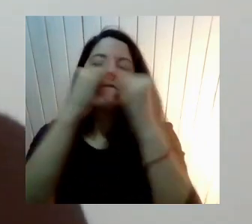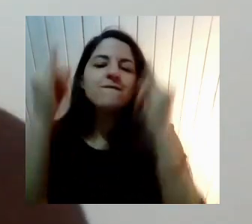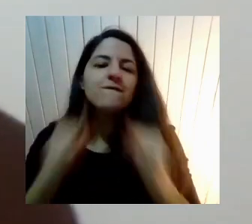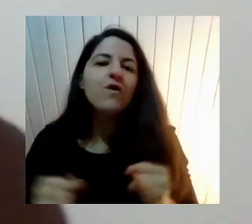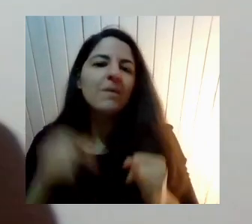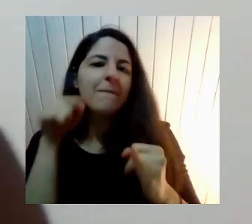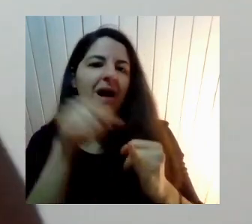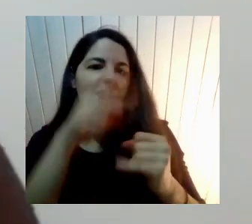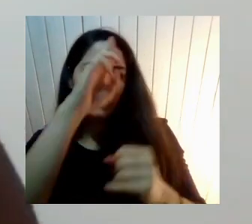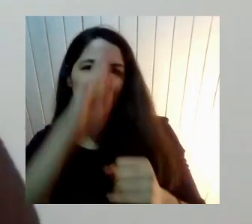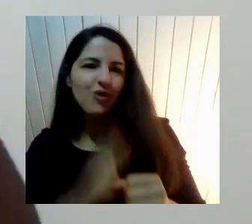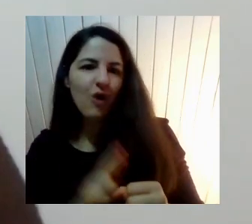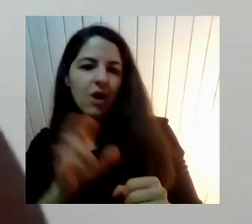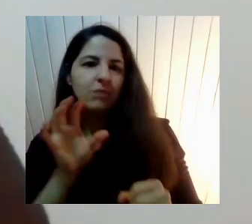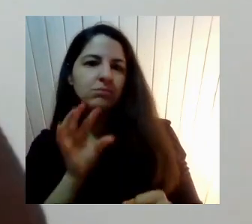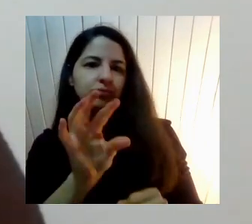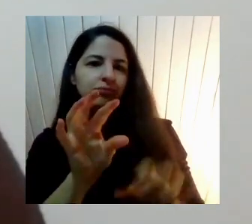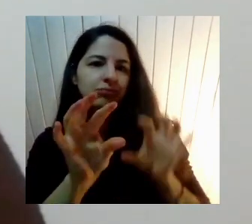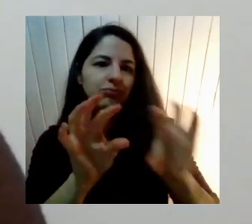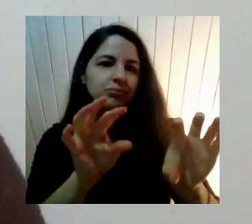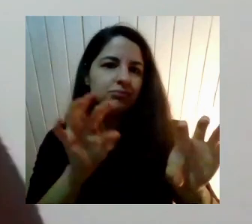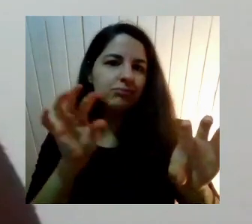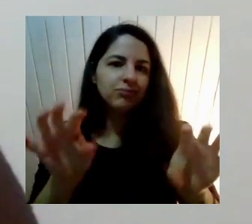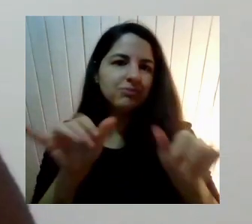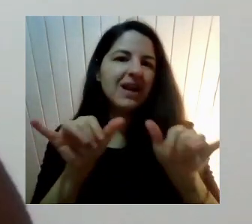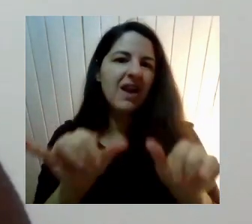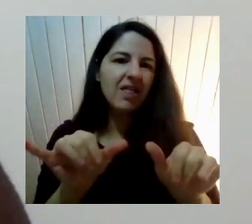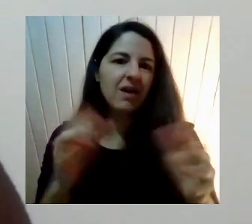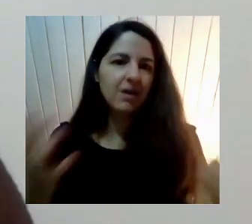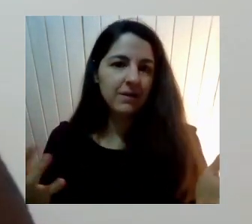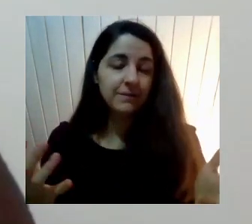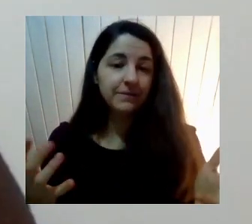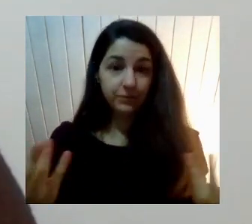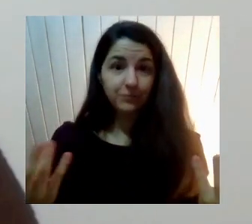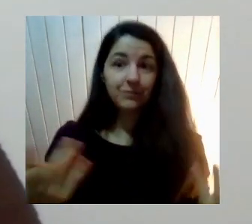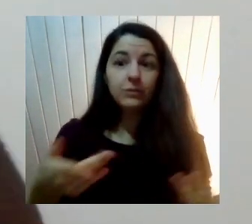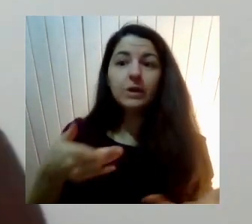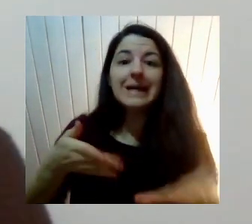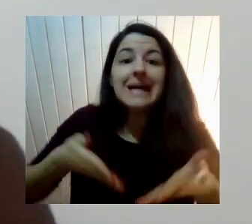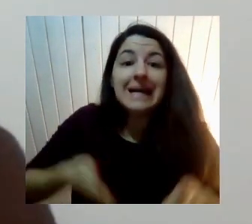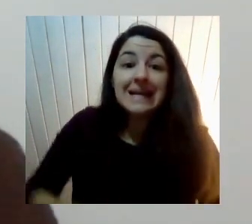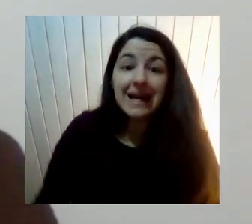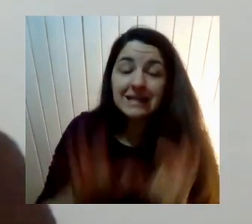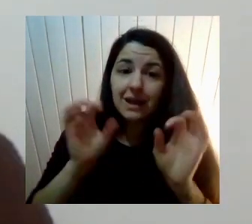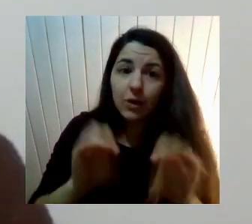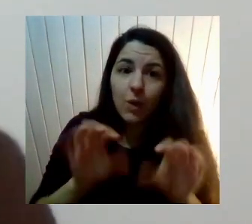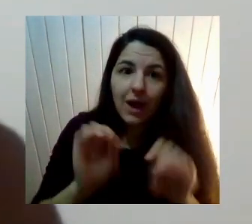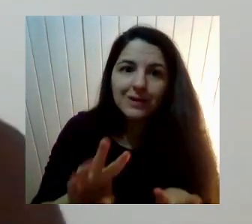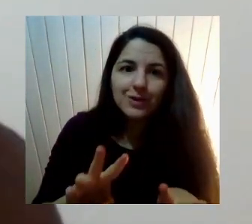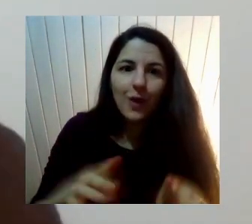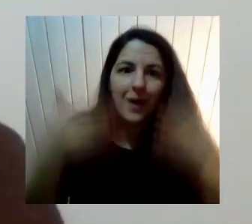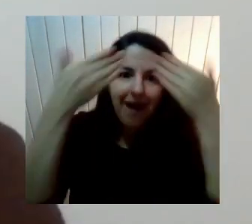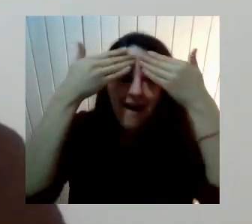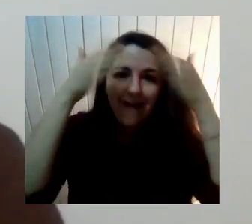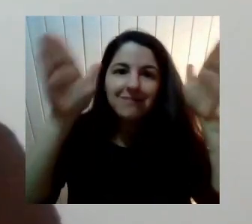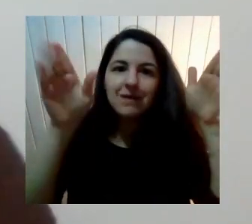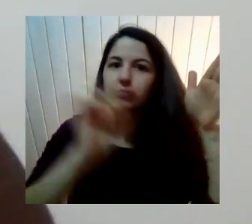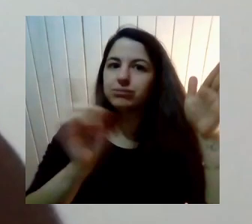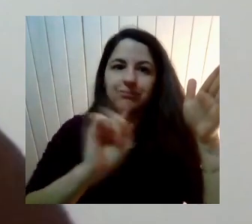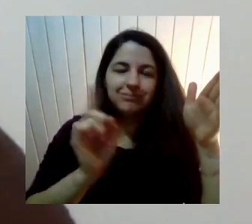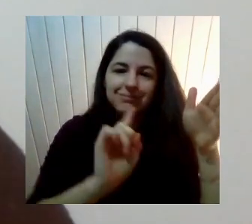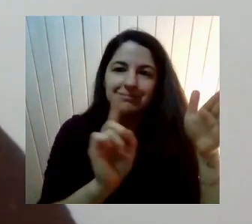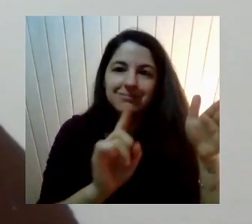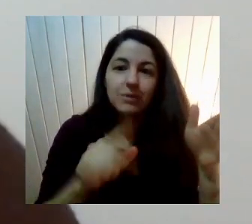Cuando nace la educación Porque la educación No nace Con una perspectiva plural Sino que las primeras escuelas No solo en Chile A lo largo del